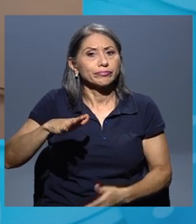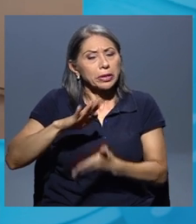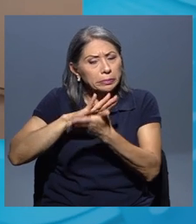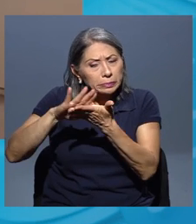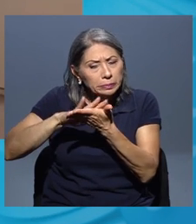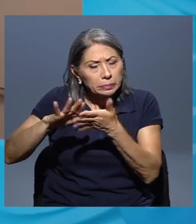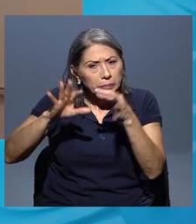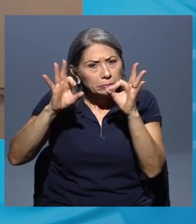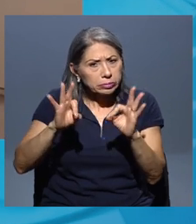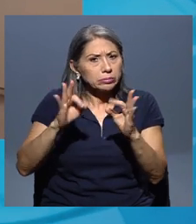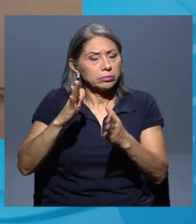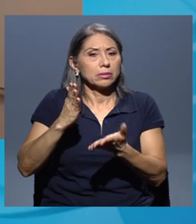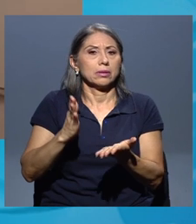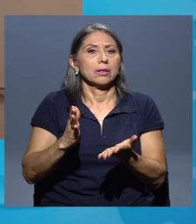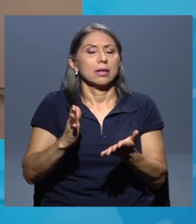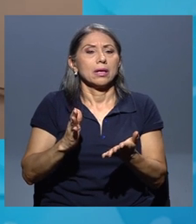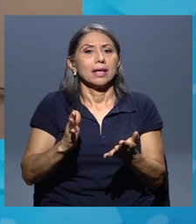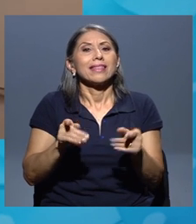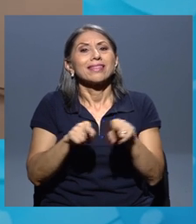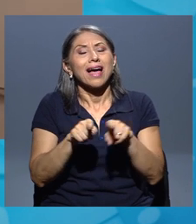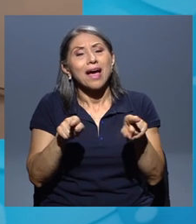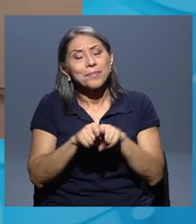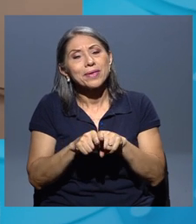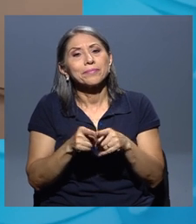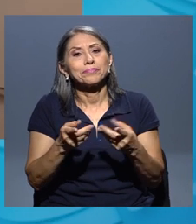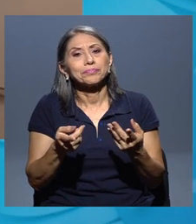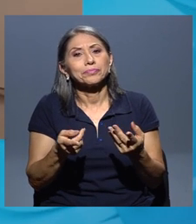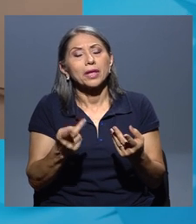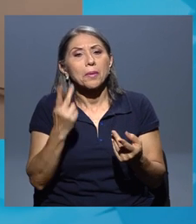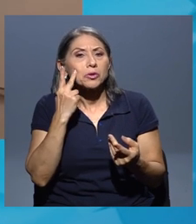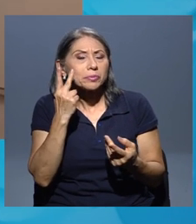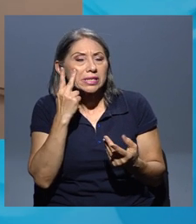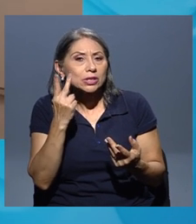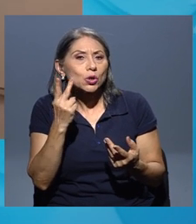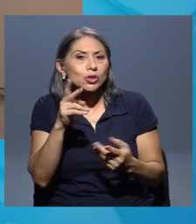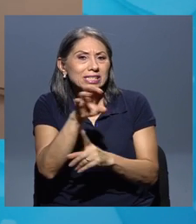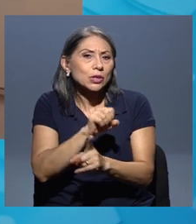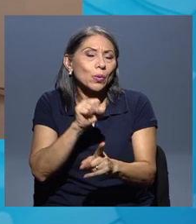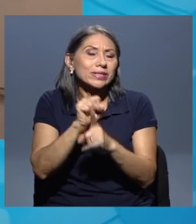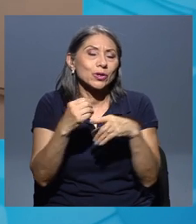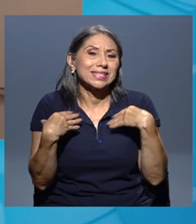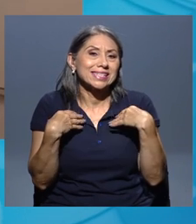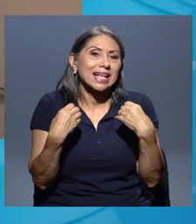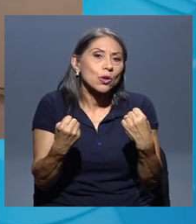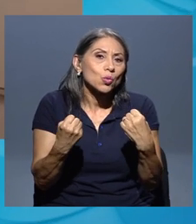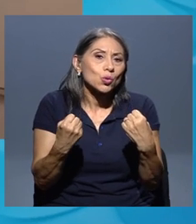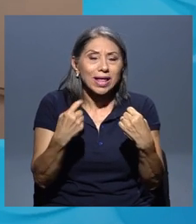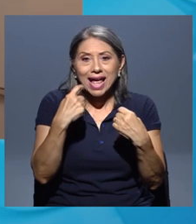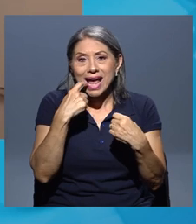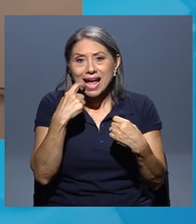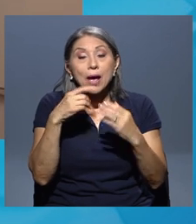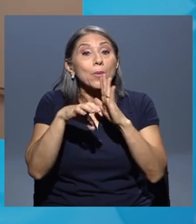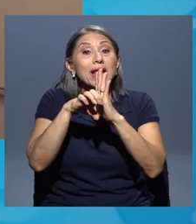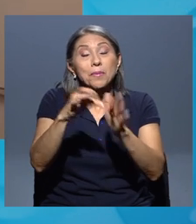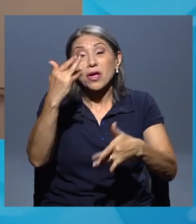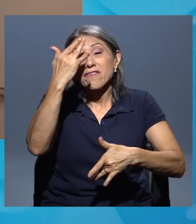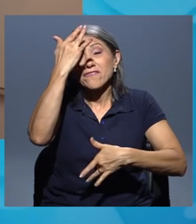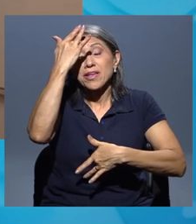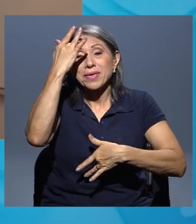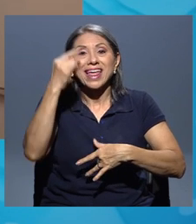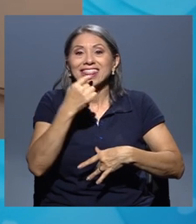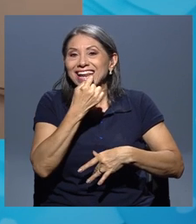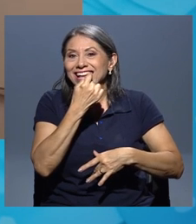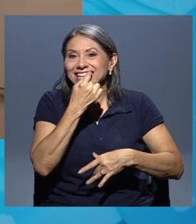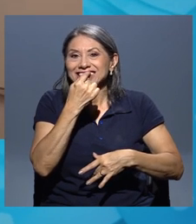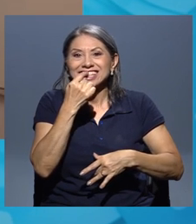y obviamente condiciones de salud bucodental como enfermedad de las encías o lo que comúnmente se